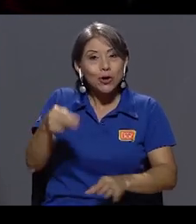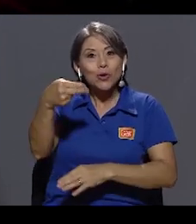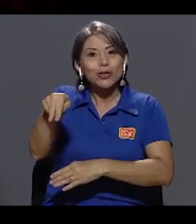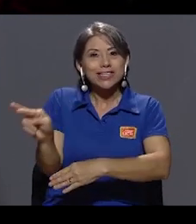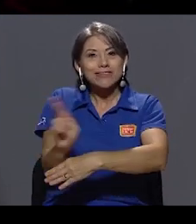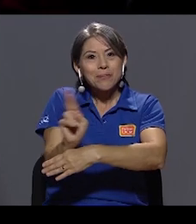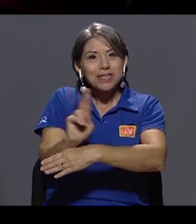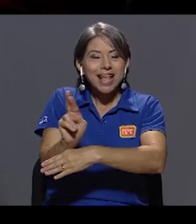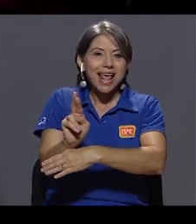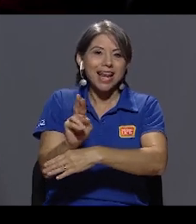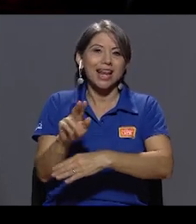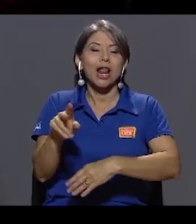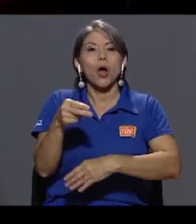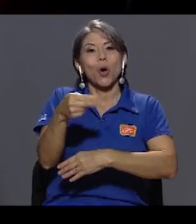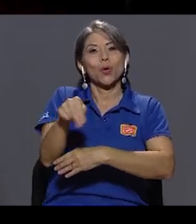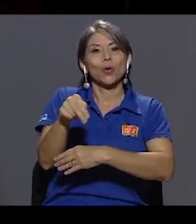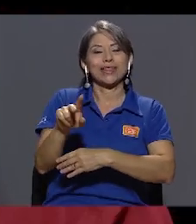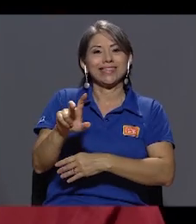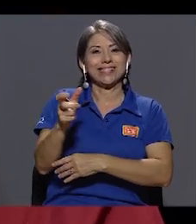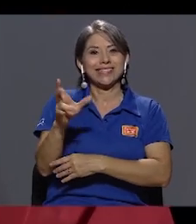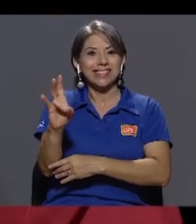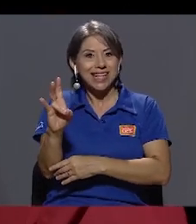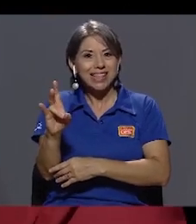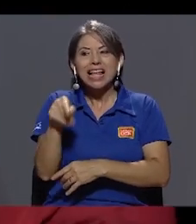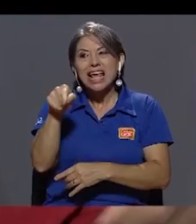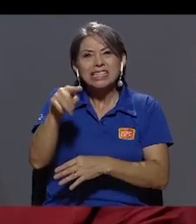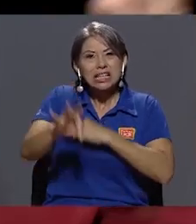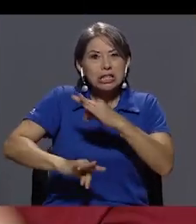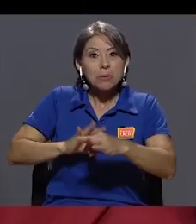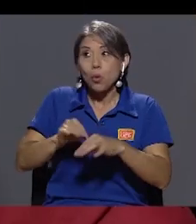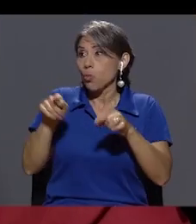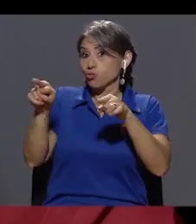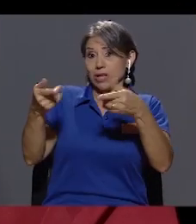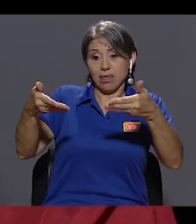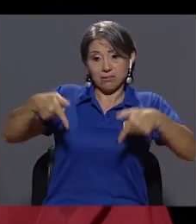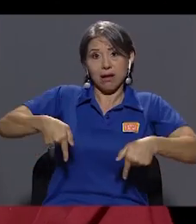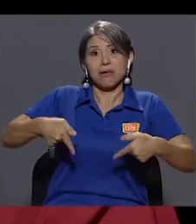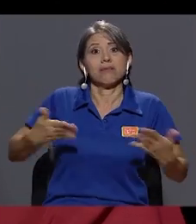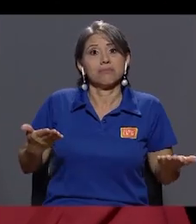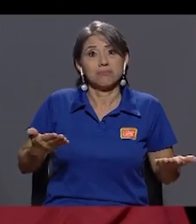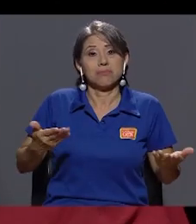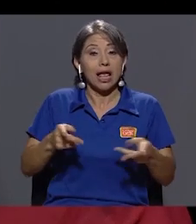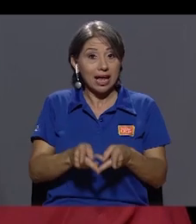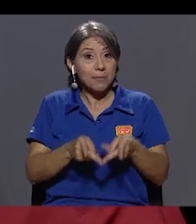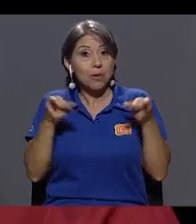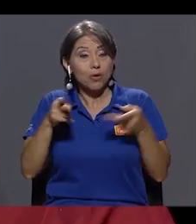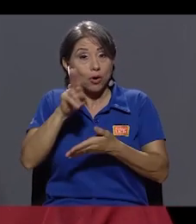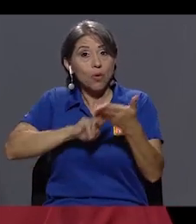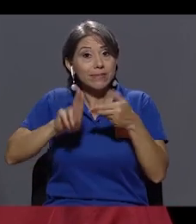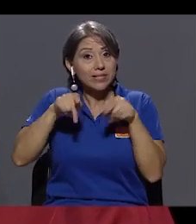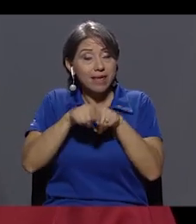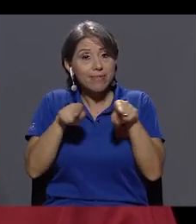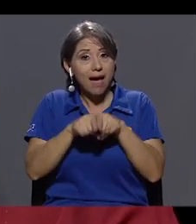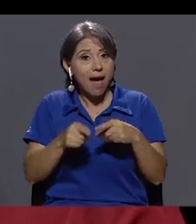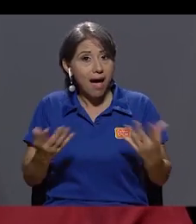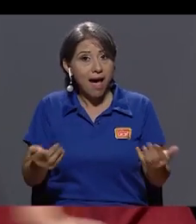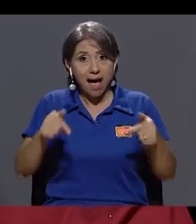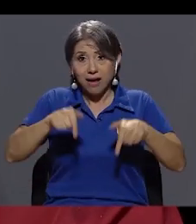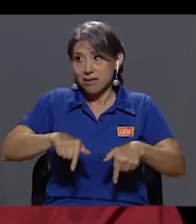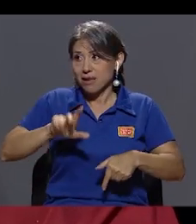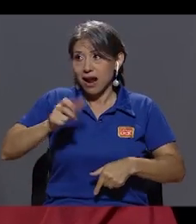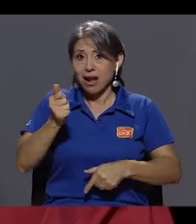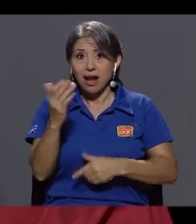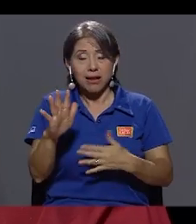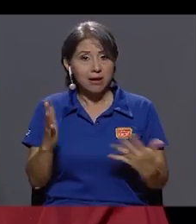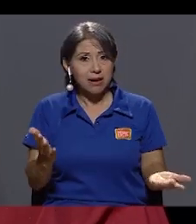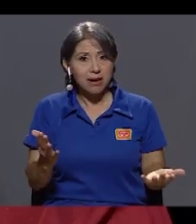a Noticias Repetela, a Telenoticias. Ese tipo de investigaciones periodísticas. Ustedes aquí, en el periódico también de la universidad, aquí en